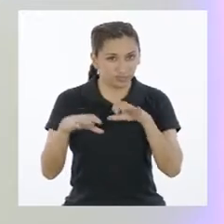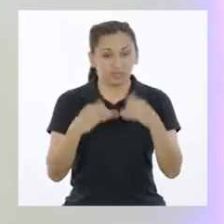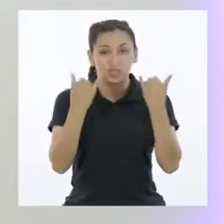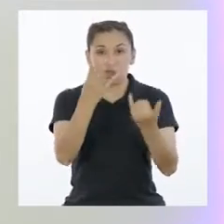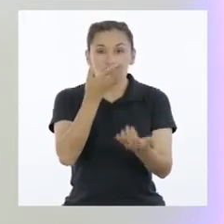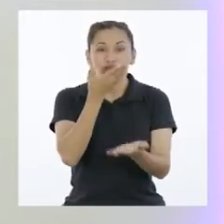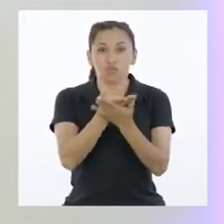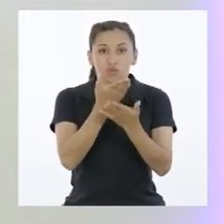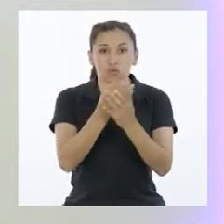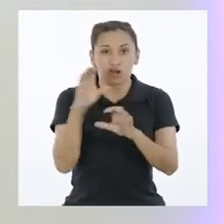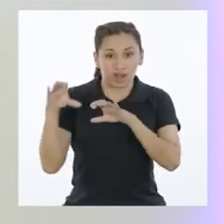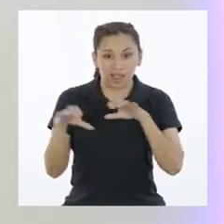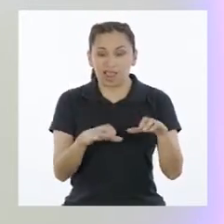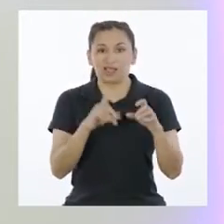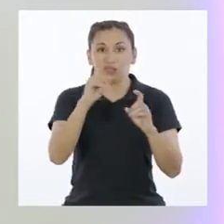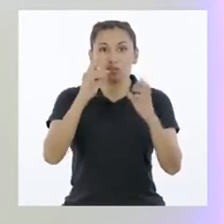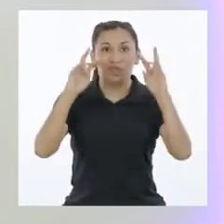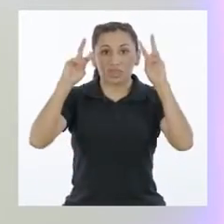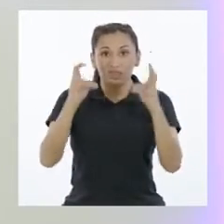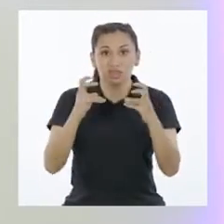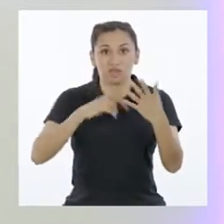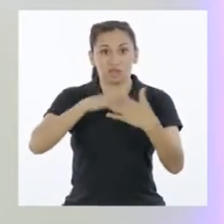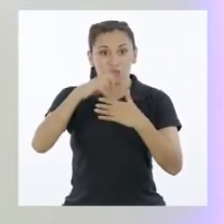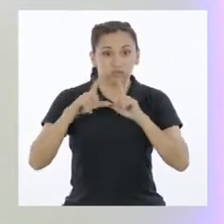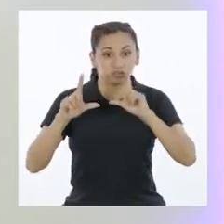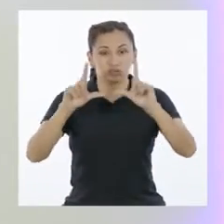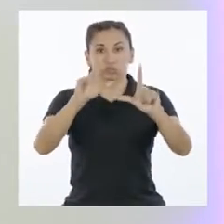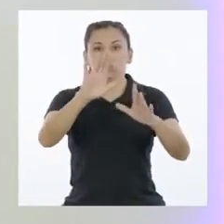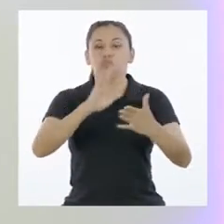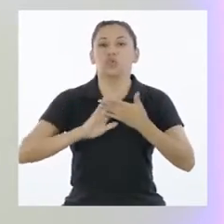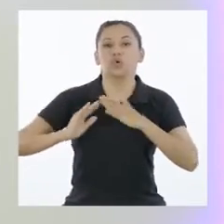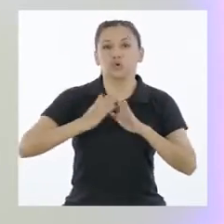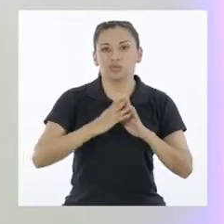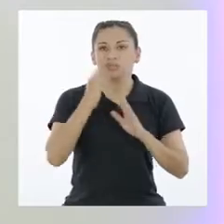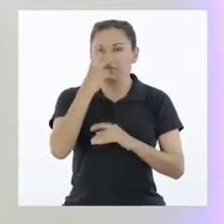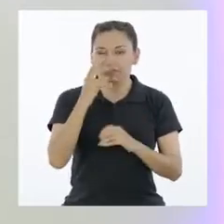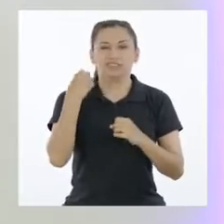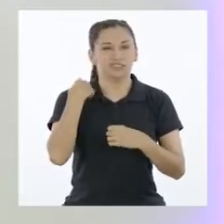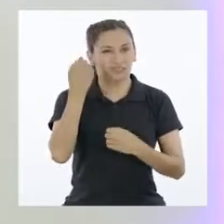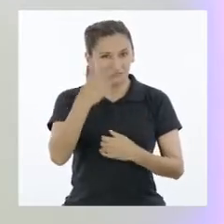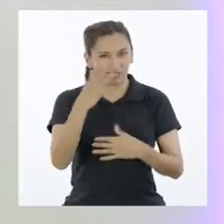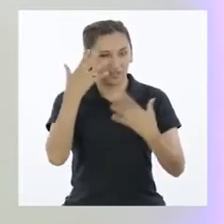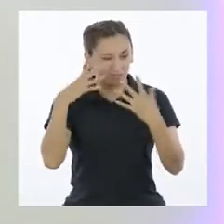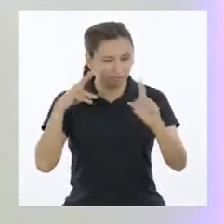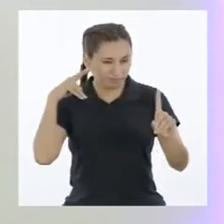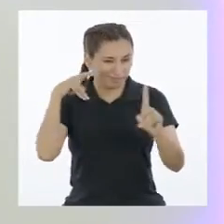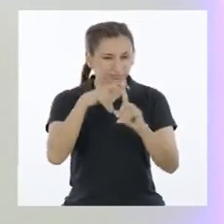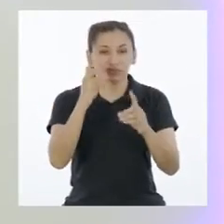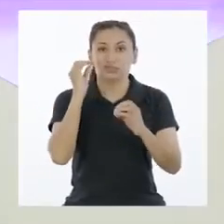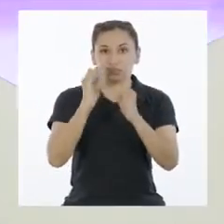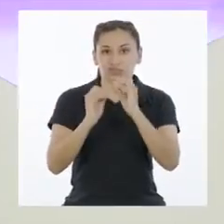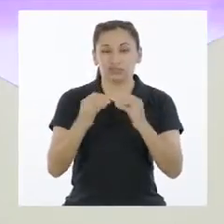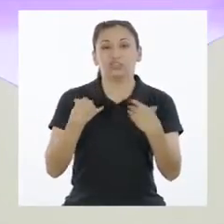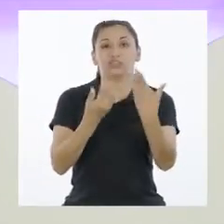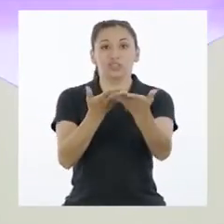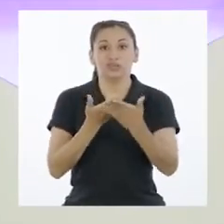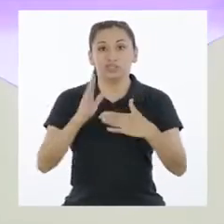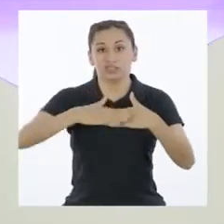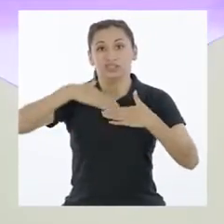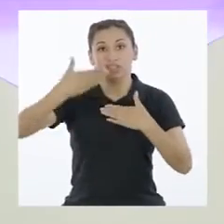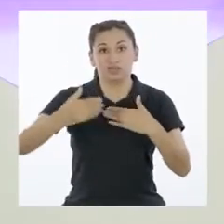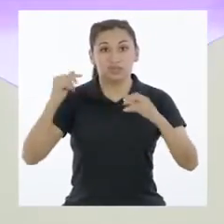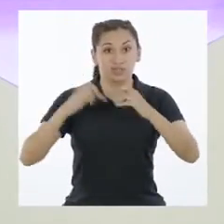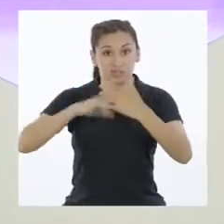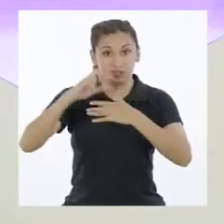hacerlo. Ahora proponga acciones para abordar un asunto público de tu comunidad. Verás cómo la encuentras de la solución. Lassi, los